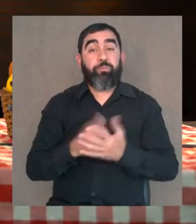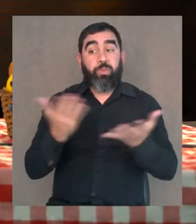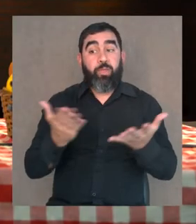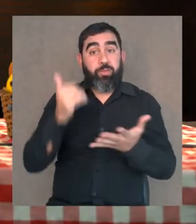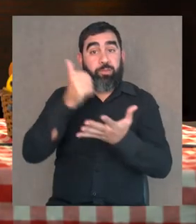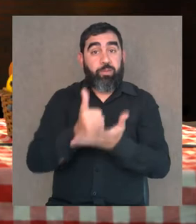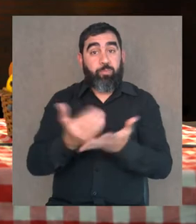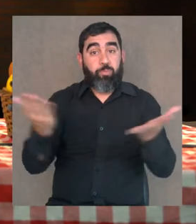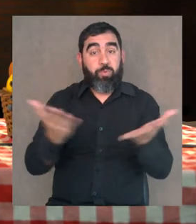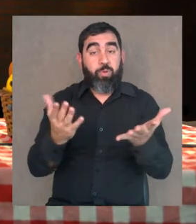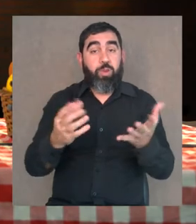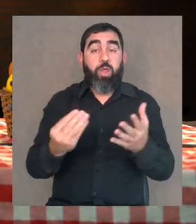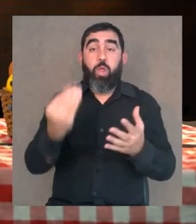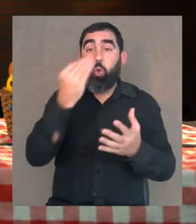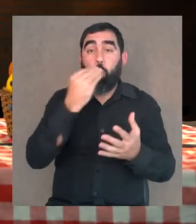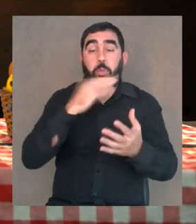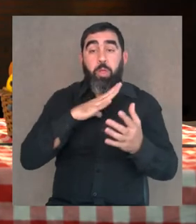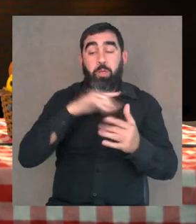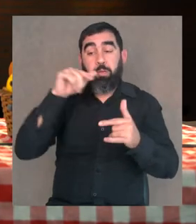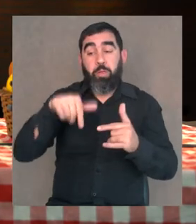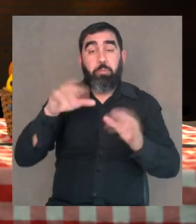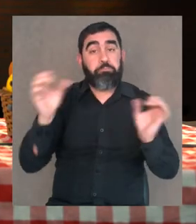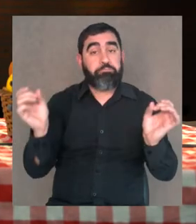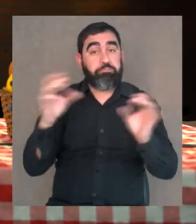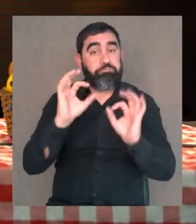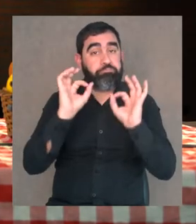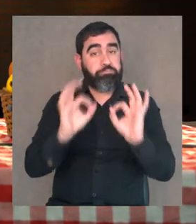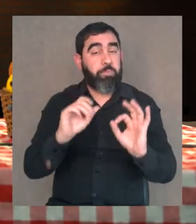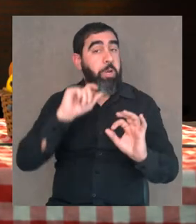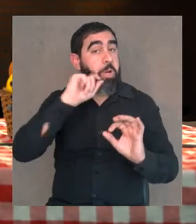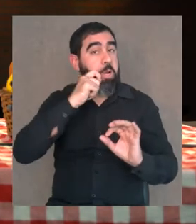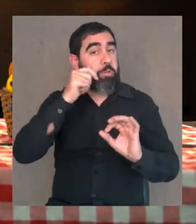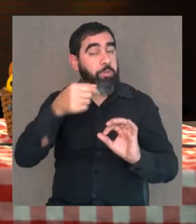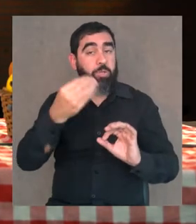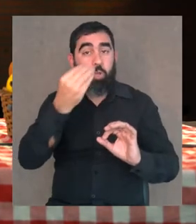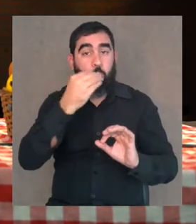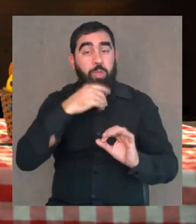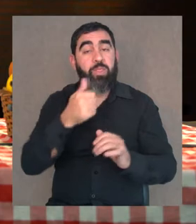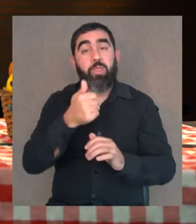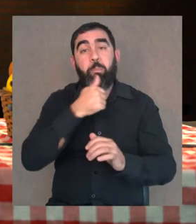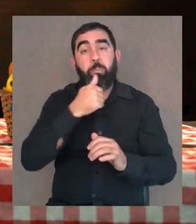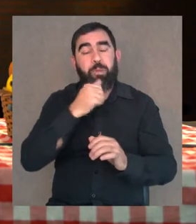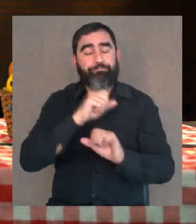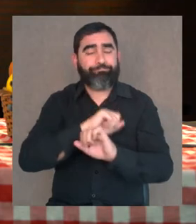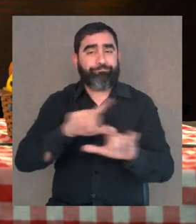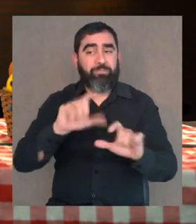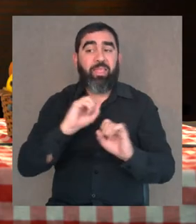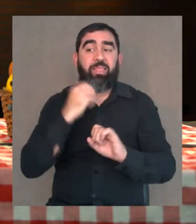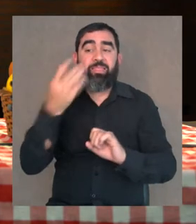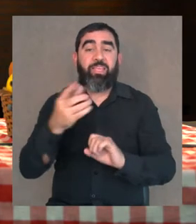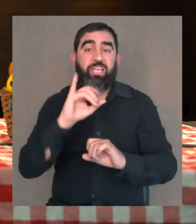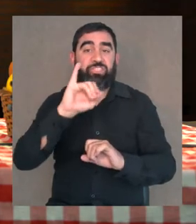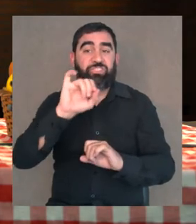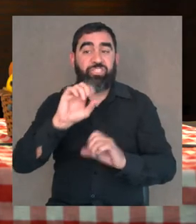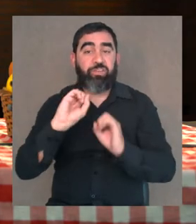Bueno, acá estábamos desayunando. Hoy sí que nos levantamos temprano, Maxi. Qué rico. Sí. Este mate estaba un poco lavado, así que tiramos la